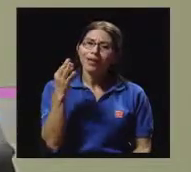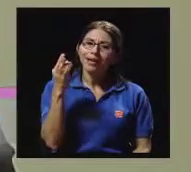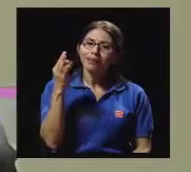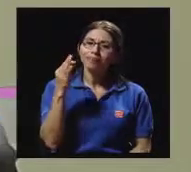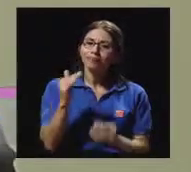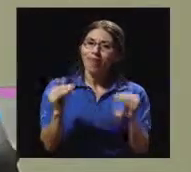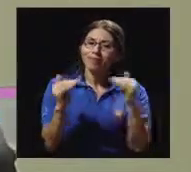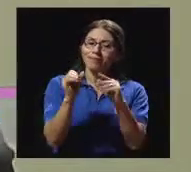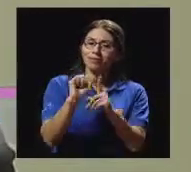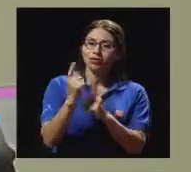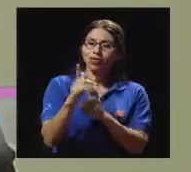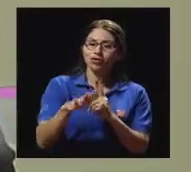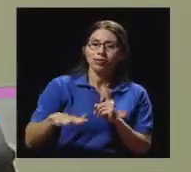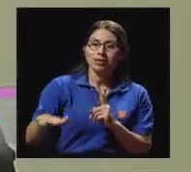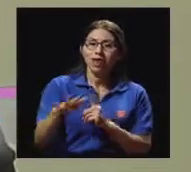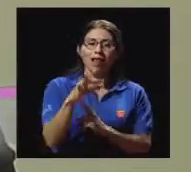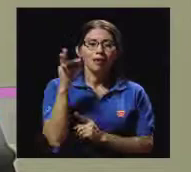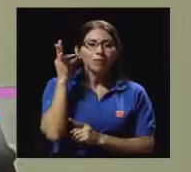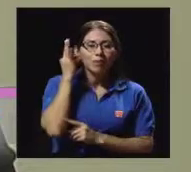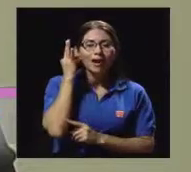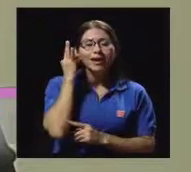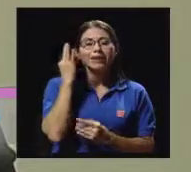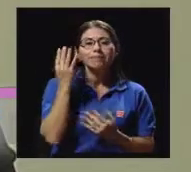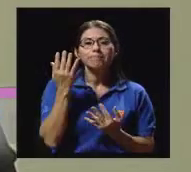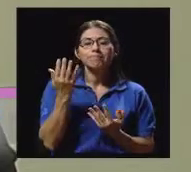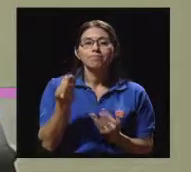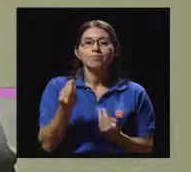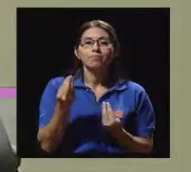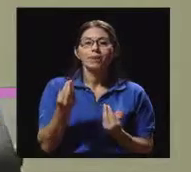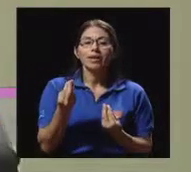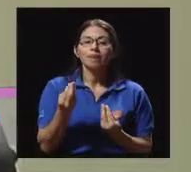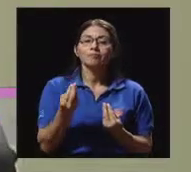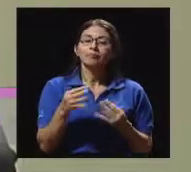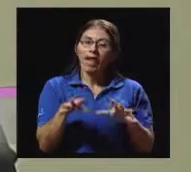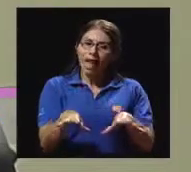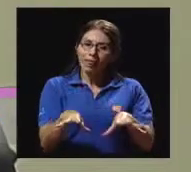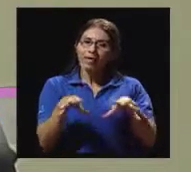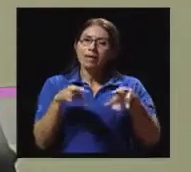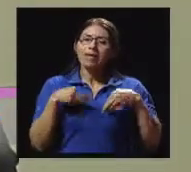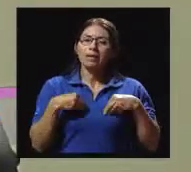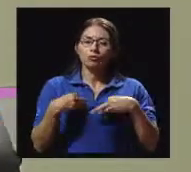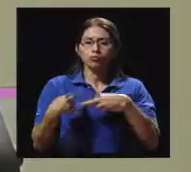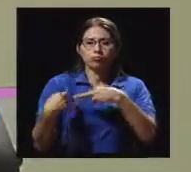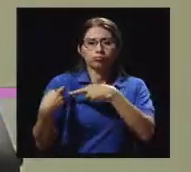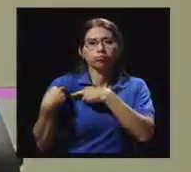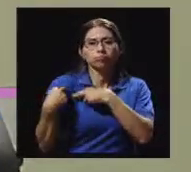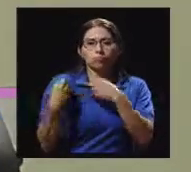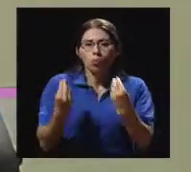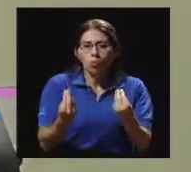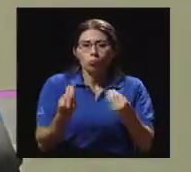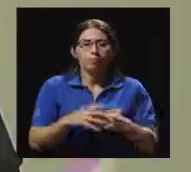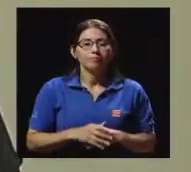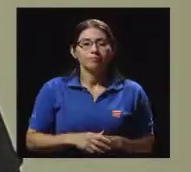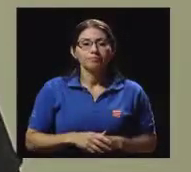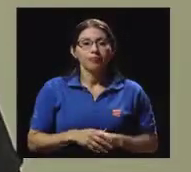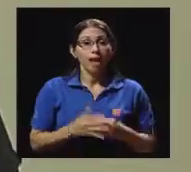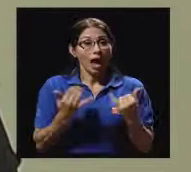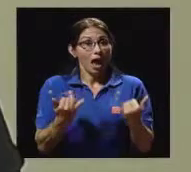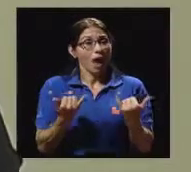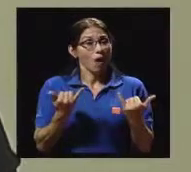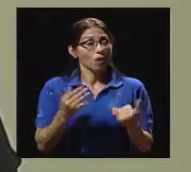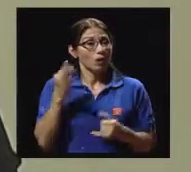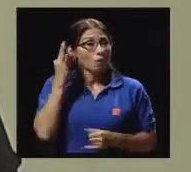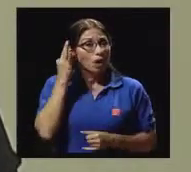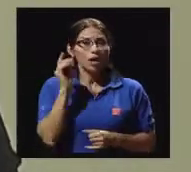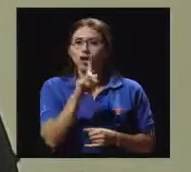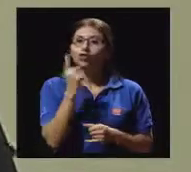tenemos muchas, o adquirimos muchas responsabilidades. Ahora ya la mujer no